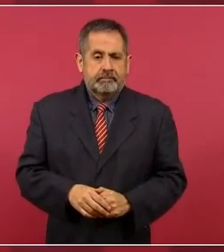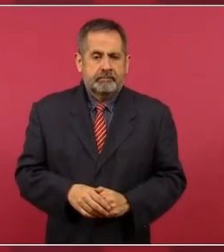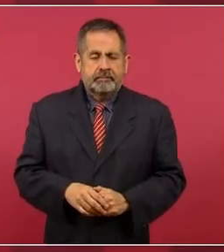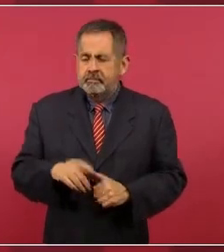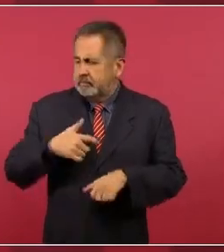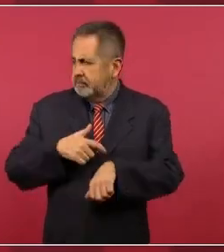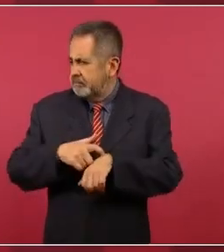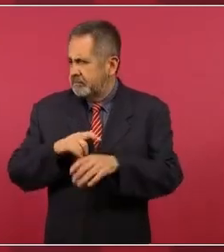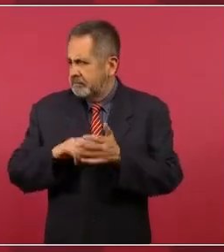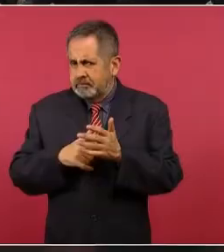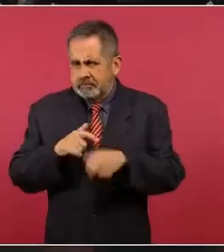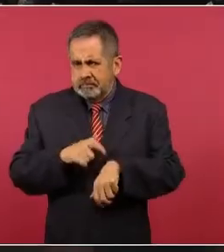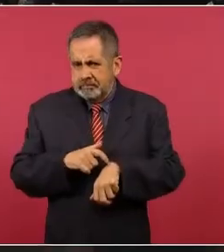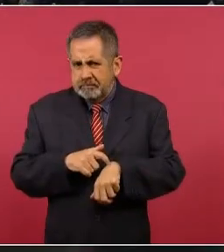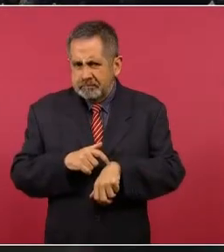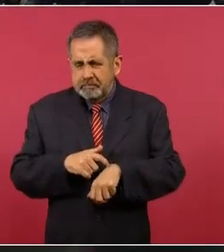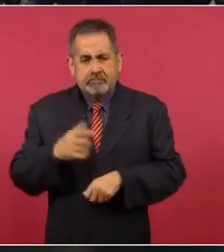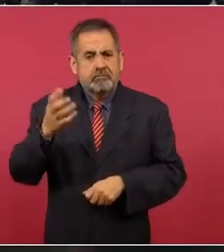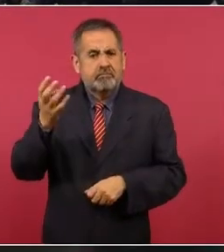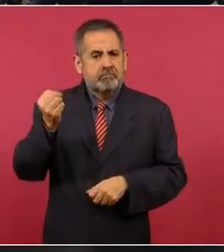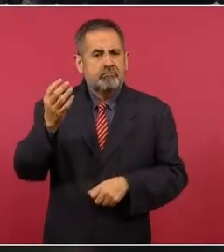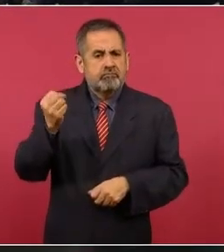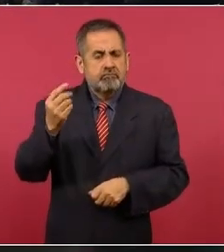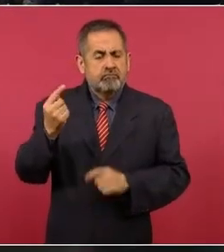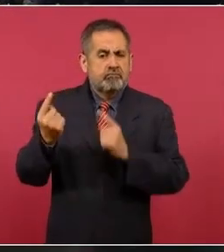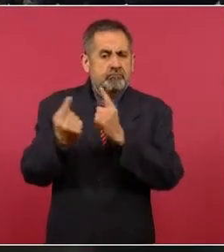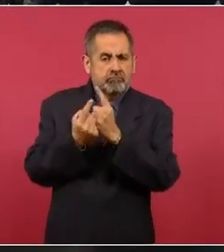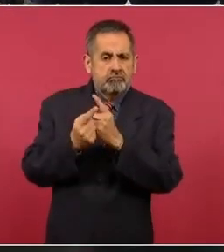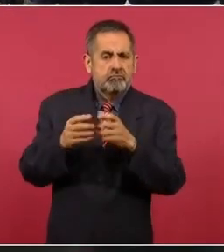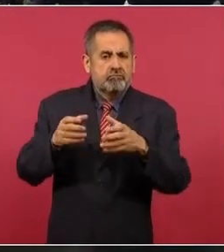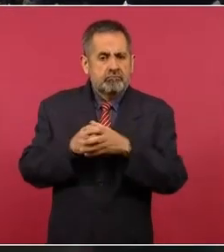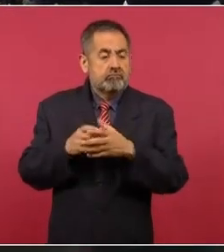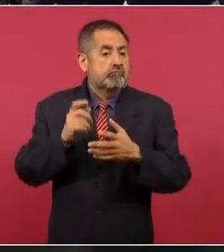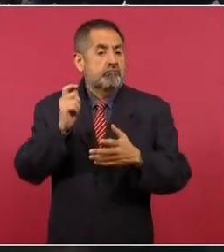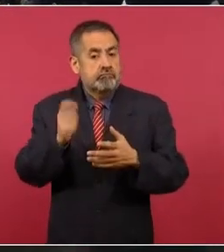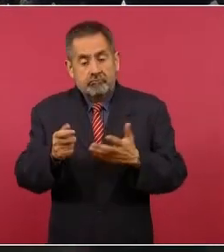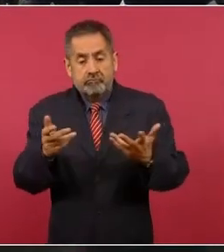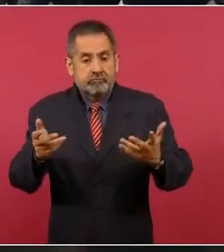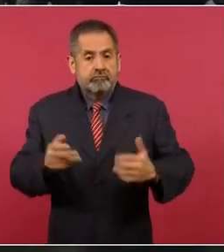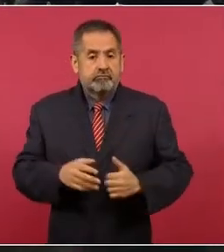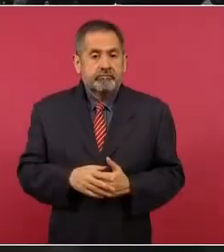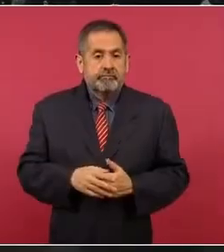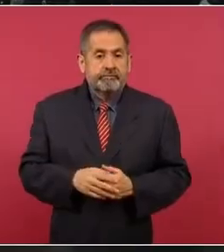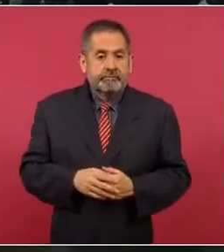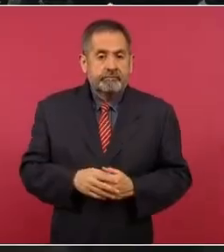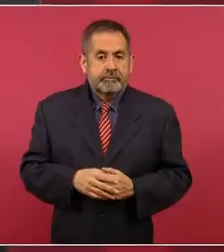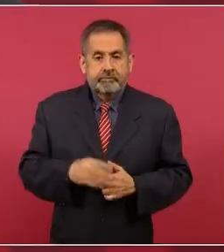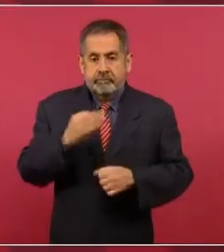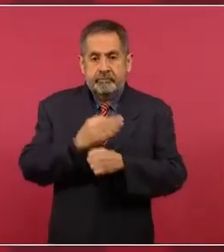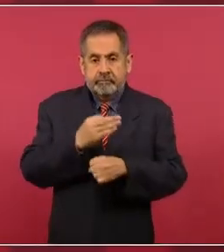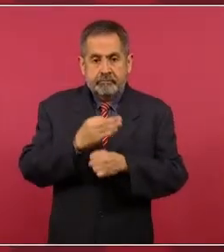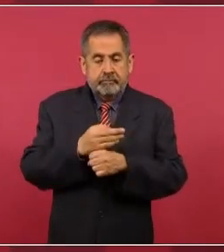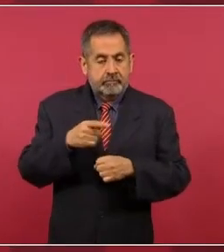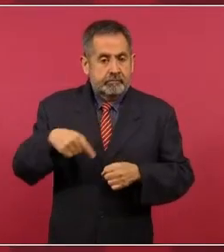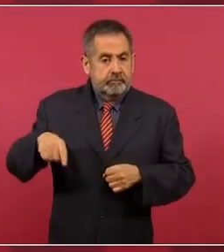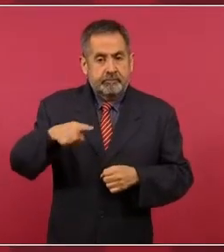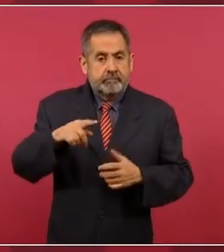las nueve. De modo que vamos a